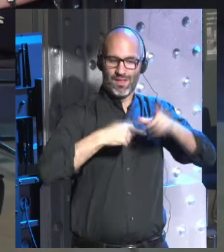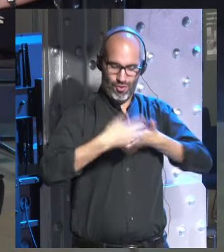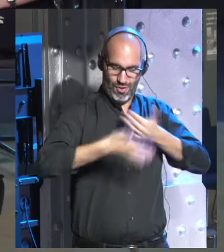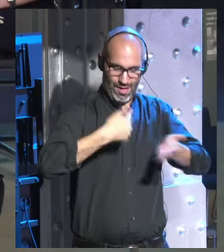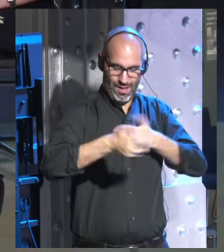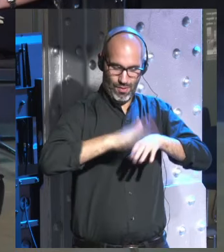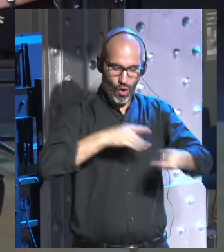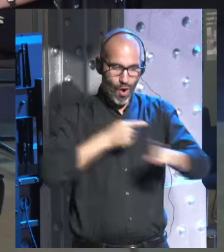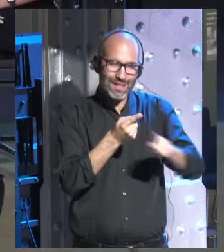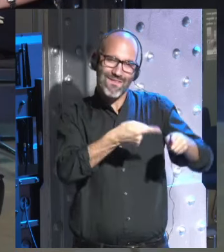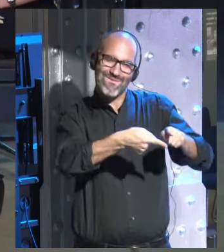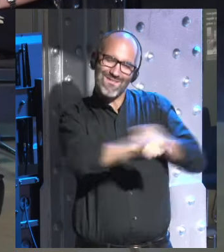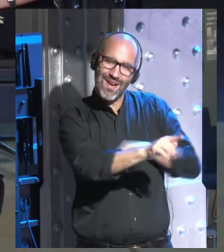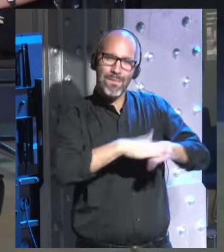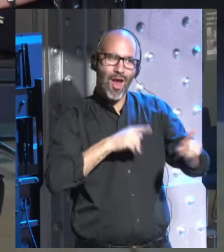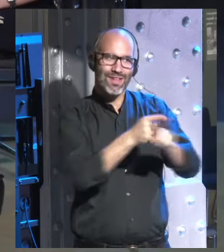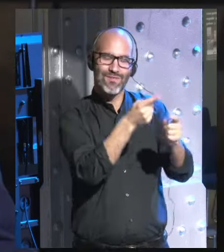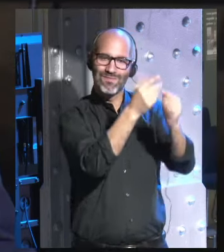van a reaccionar y a menudo me equivoco